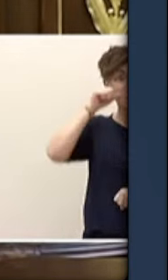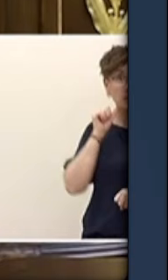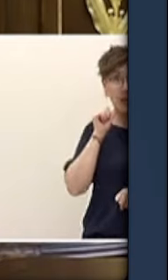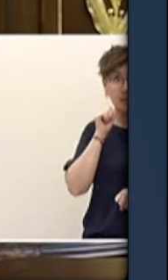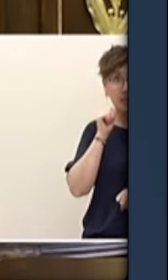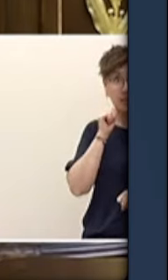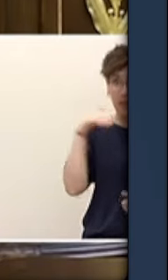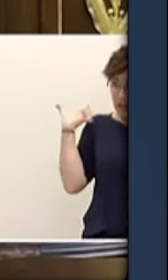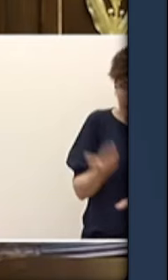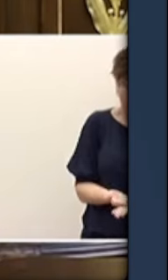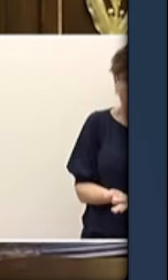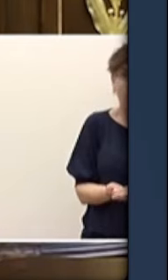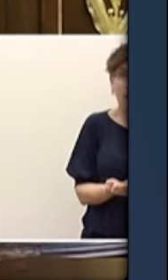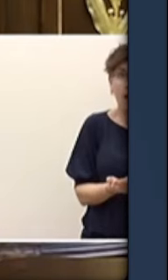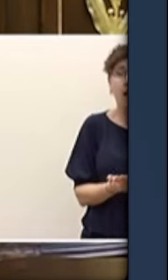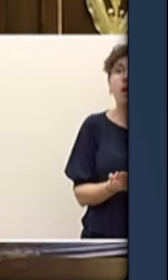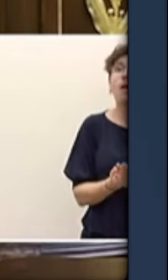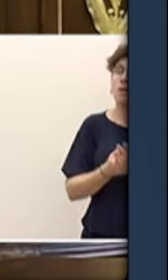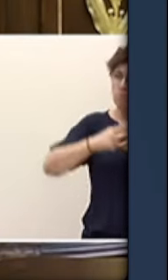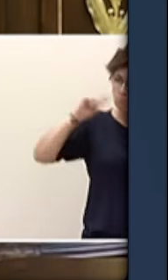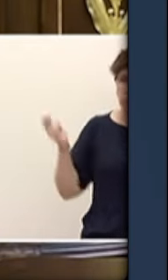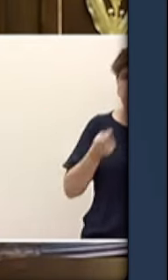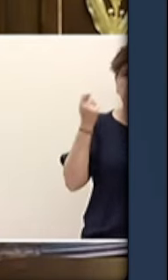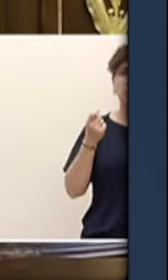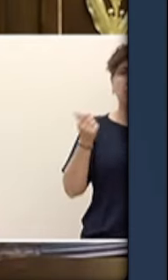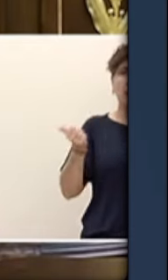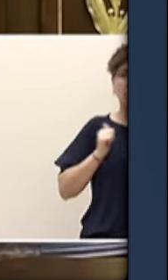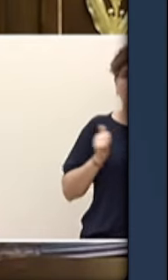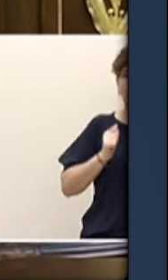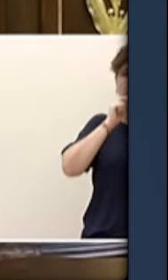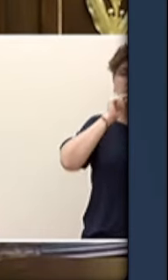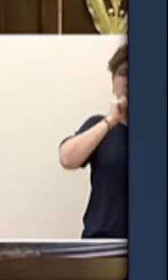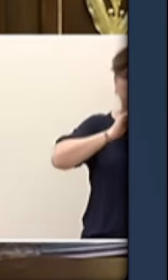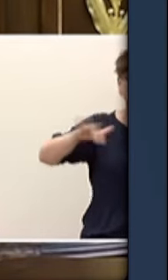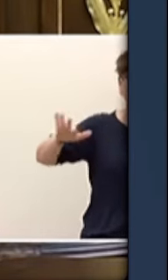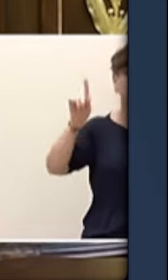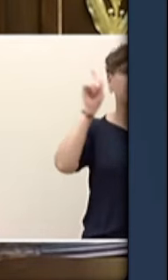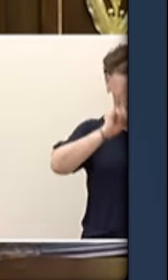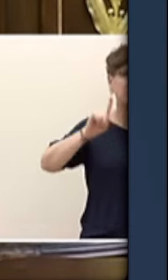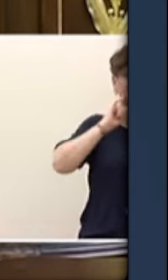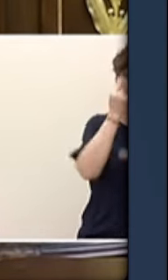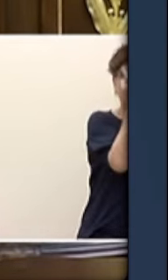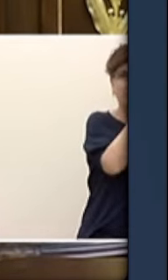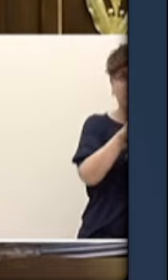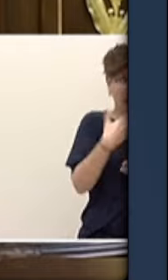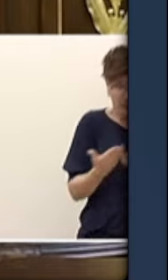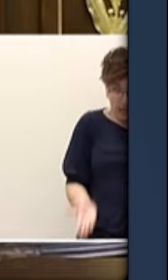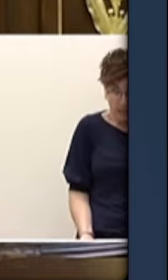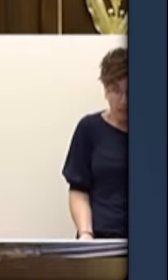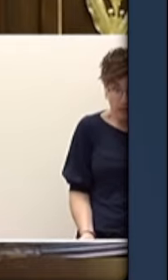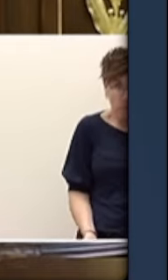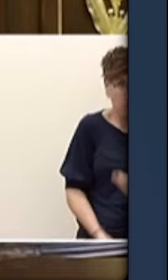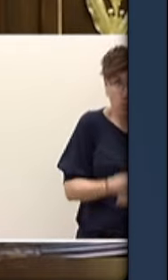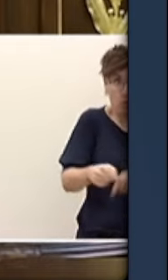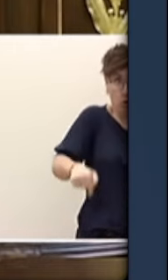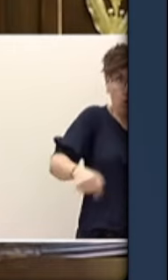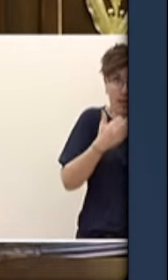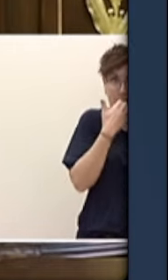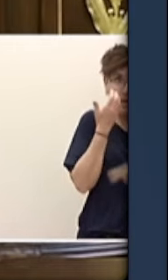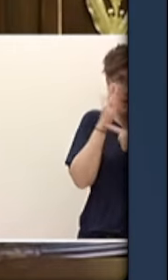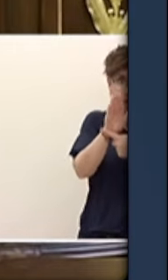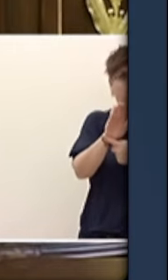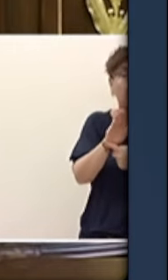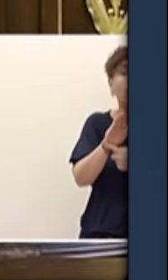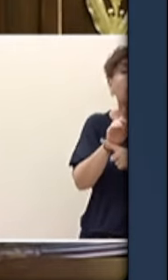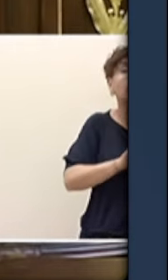las mentiras y las patrañas, incluso desde esta tribuna, como ha hecho hoy mismo, lo que ha ocurrido en España es que la invasión migratoria no ha dejado de acelerarse